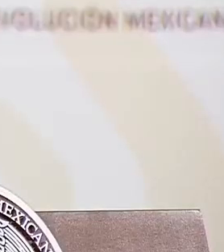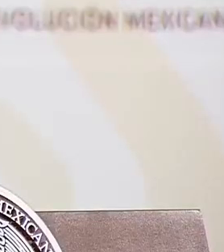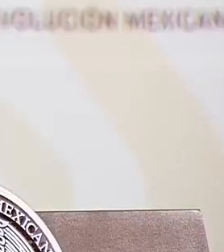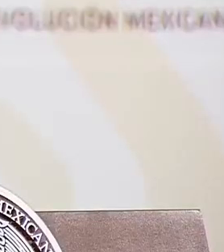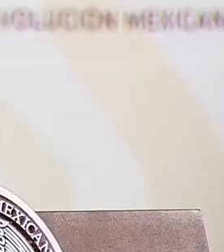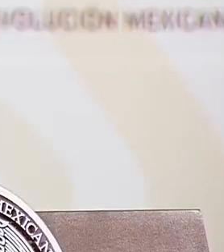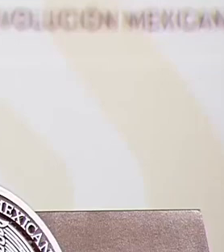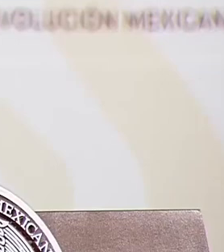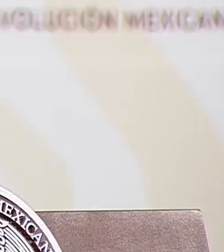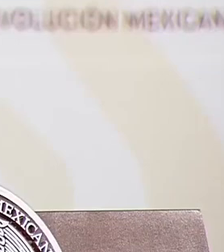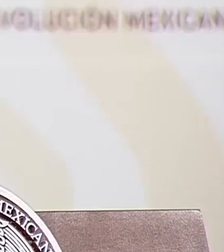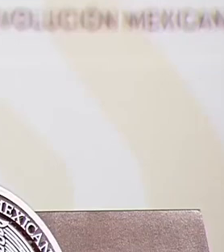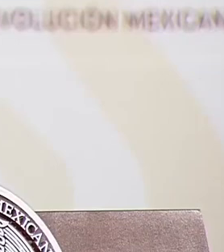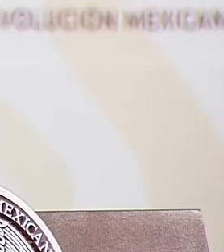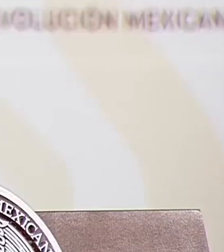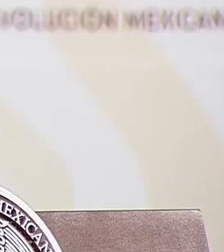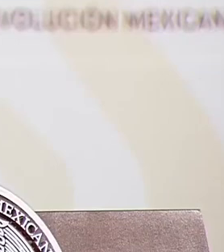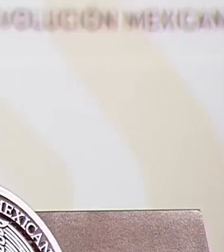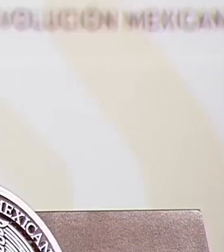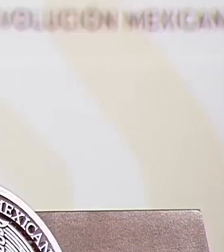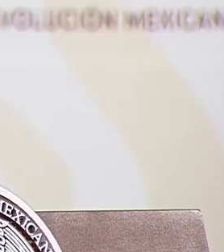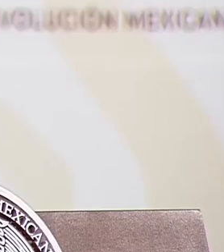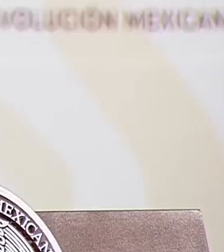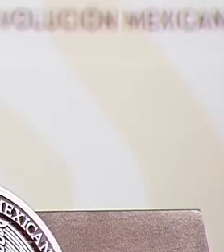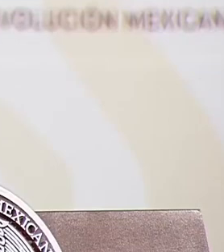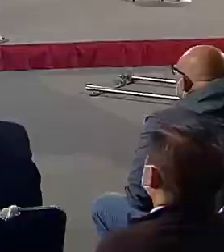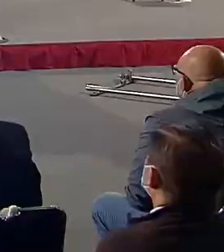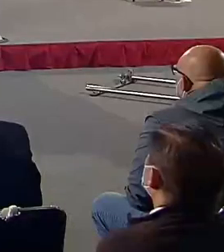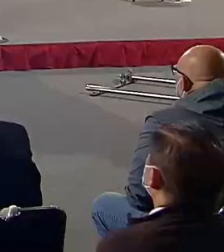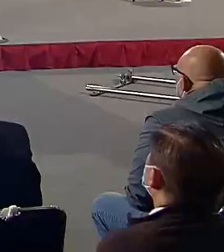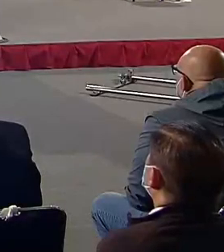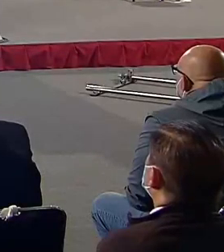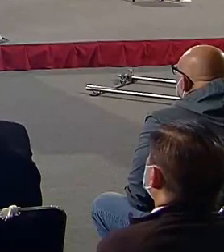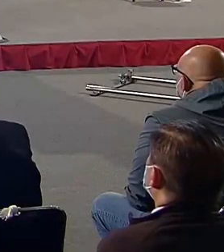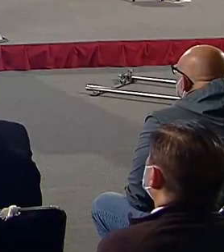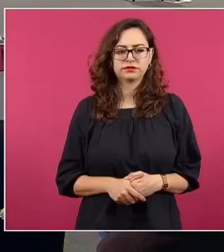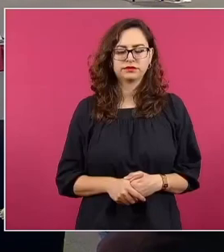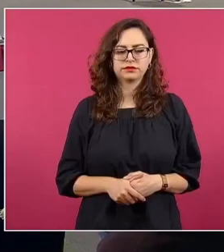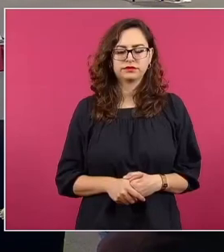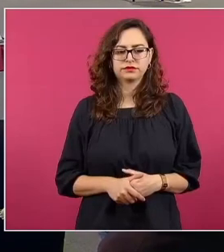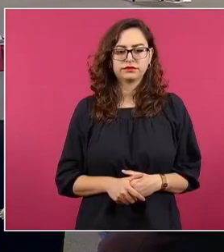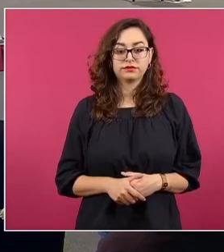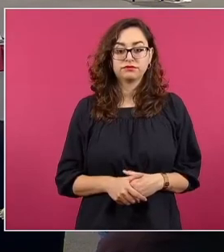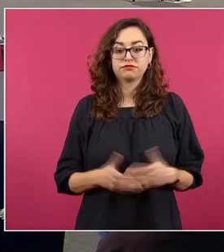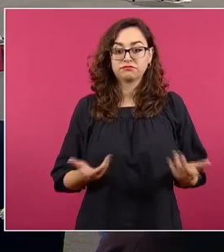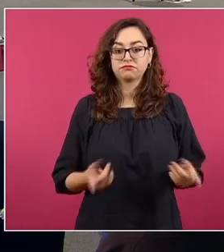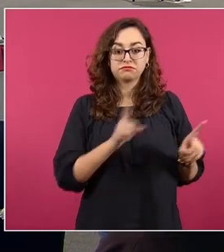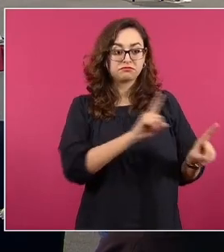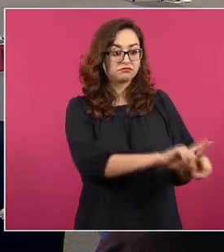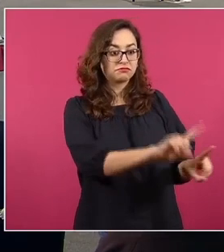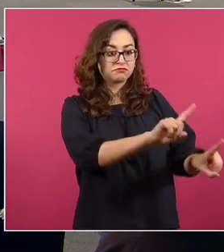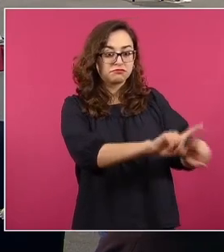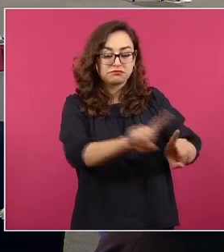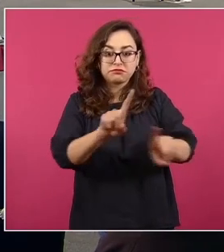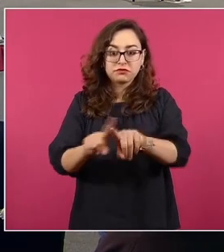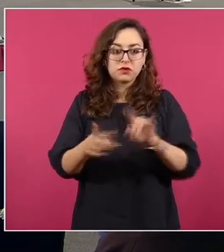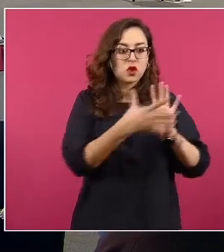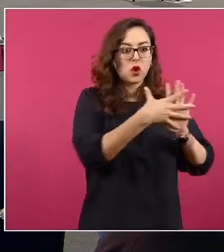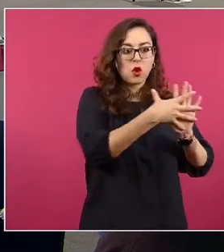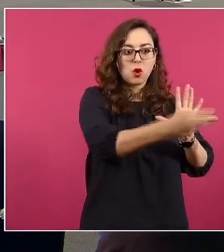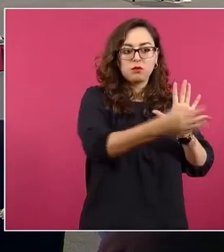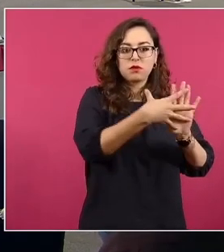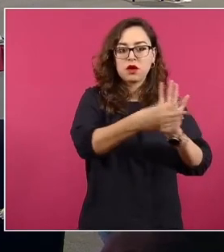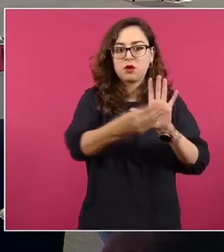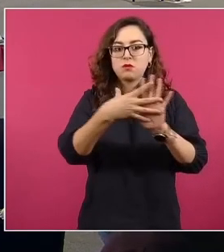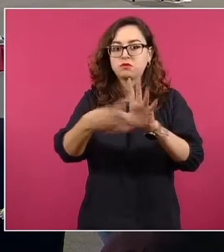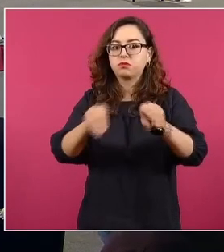Jorge Triana y hasta la televisión española. Y relacionado con esto, y para